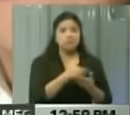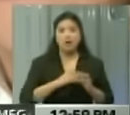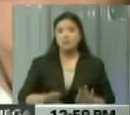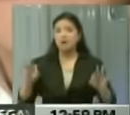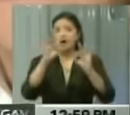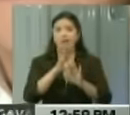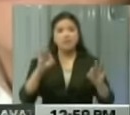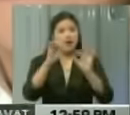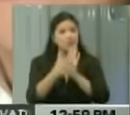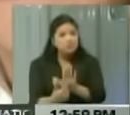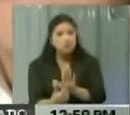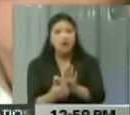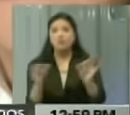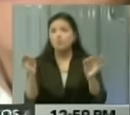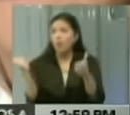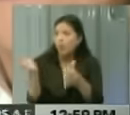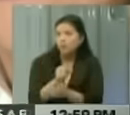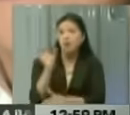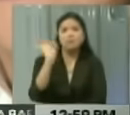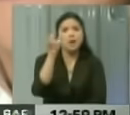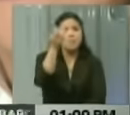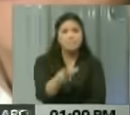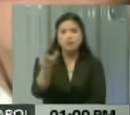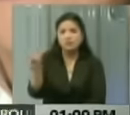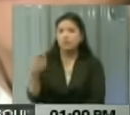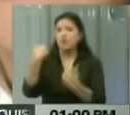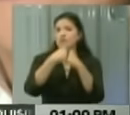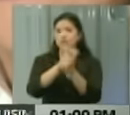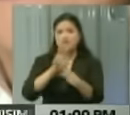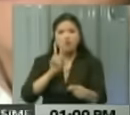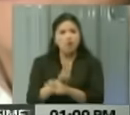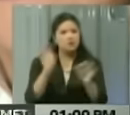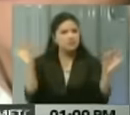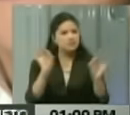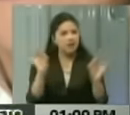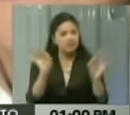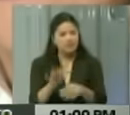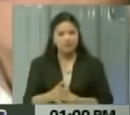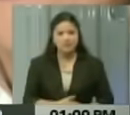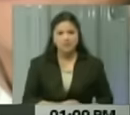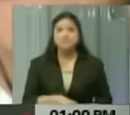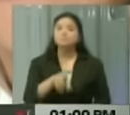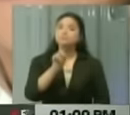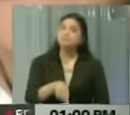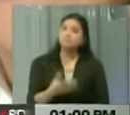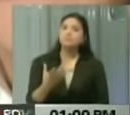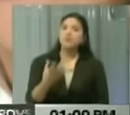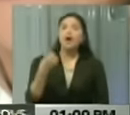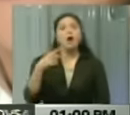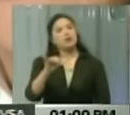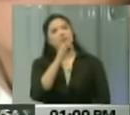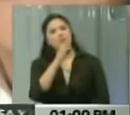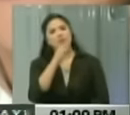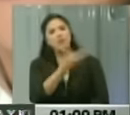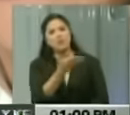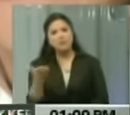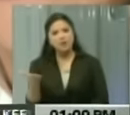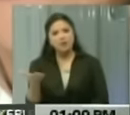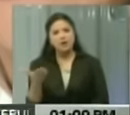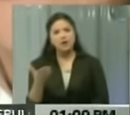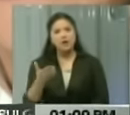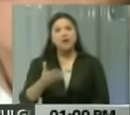ha dado con ningún cuerpo, ningún indicio de violencia en estos lugares. De igual forma, informaron a su vez que los